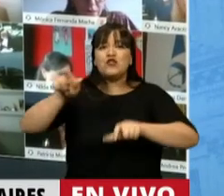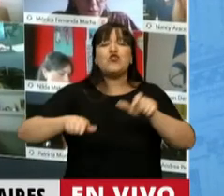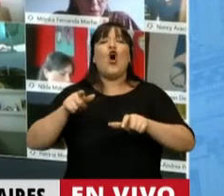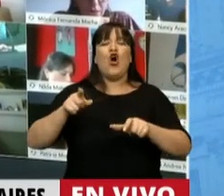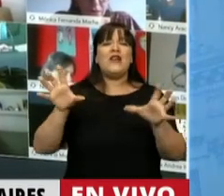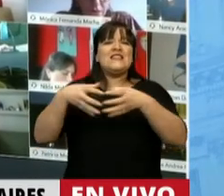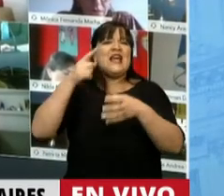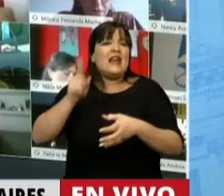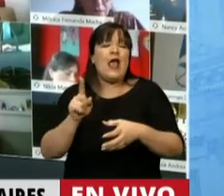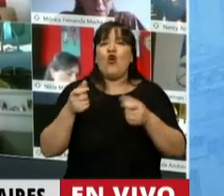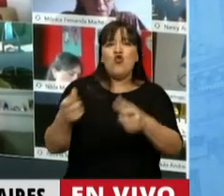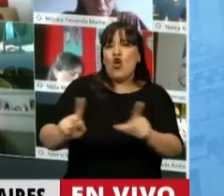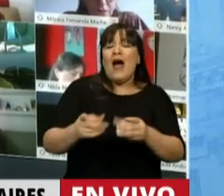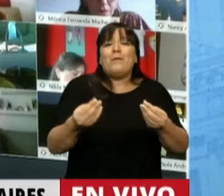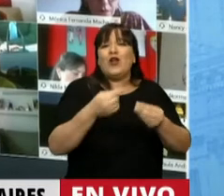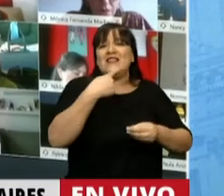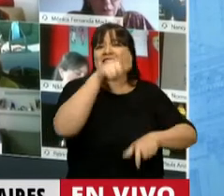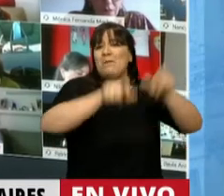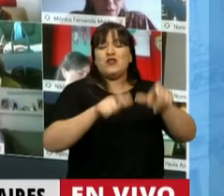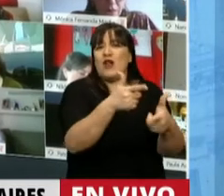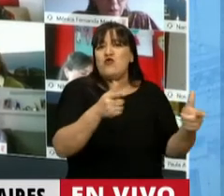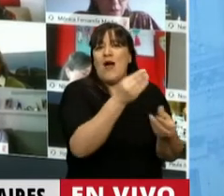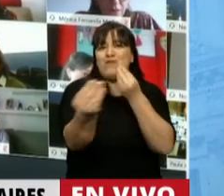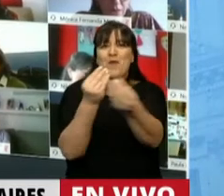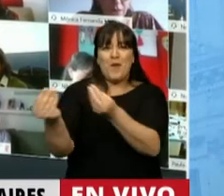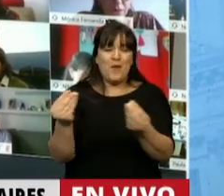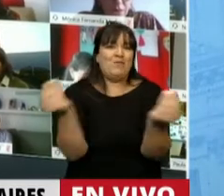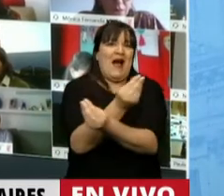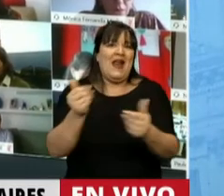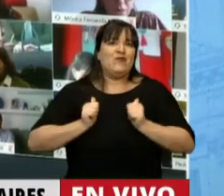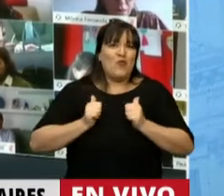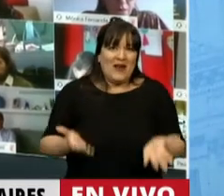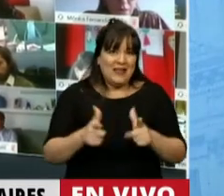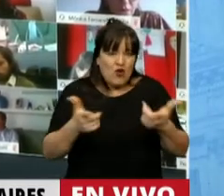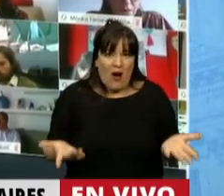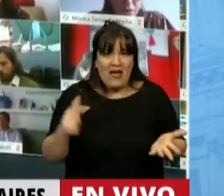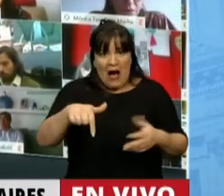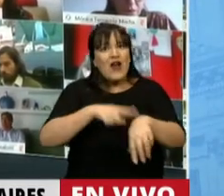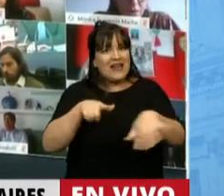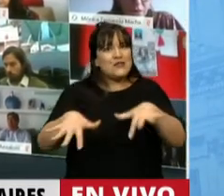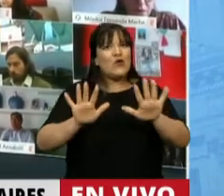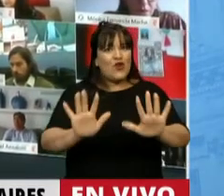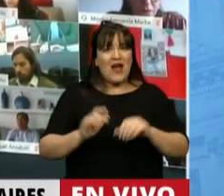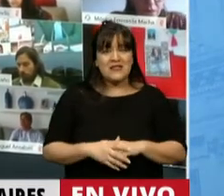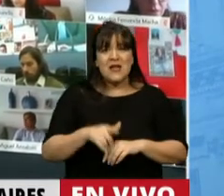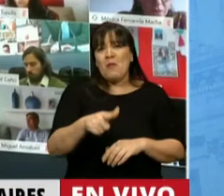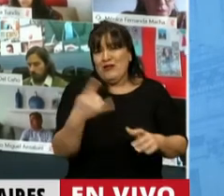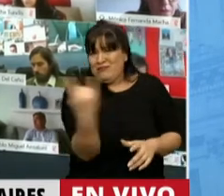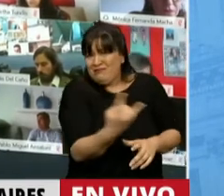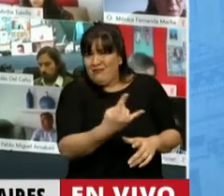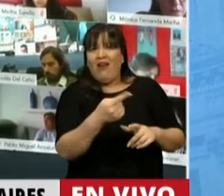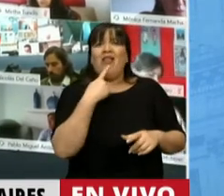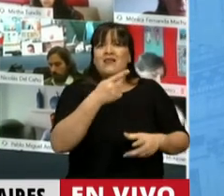riesgo porque aducen que no tienen personal. Y esta es la situación en la que estamos. Por eso es una farsa esta